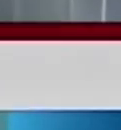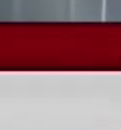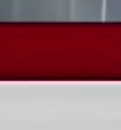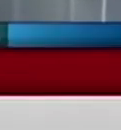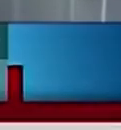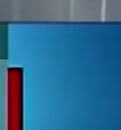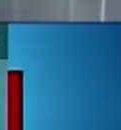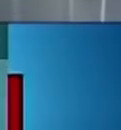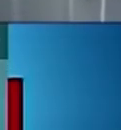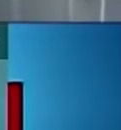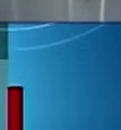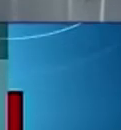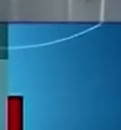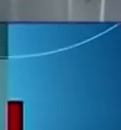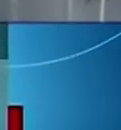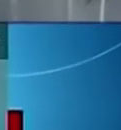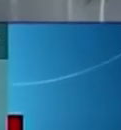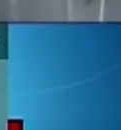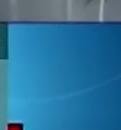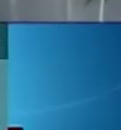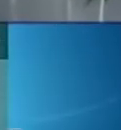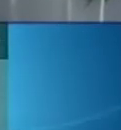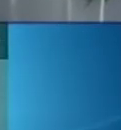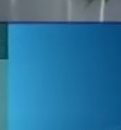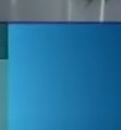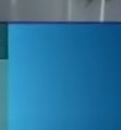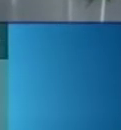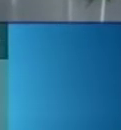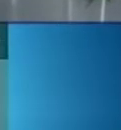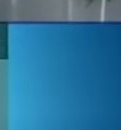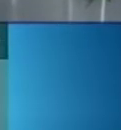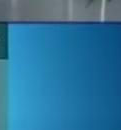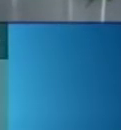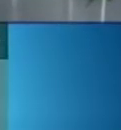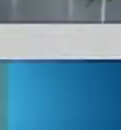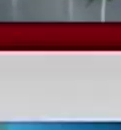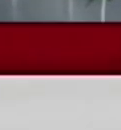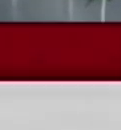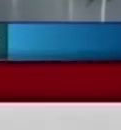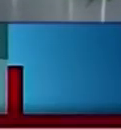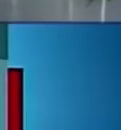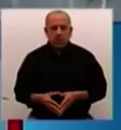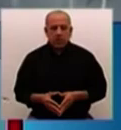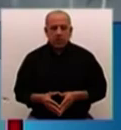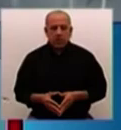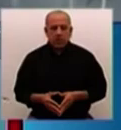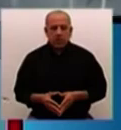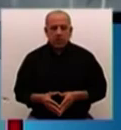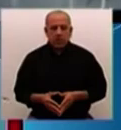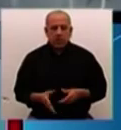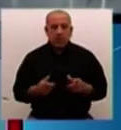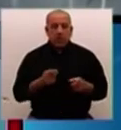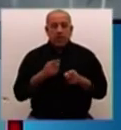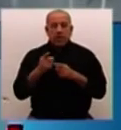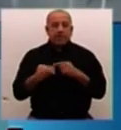extraño. Una semana antes en Cartagena... Así está Ban Ki-moon firmando, estamos viendo imágenes de aquel momento. Ese momento, ¿no? 13